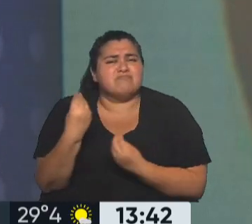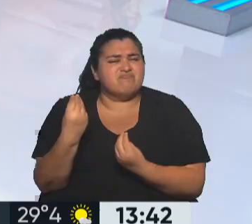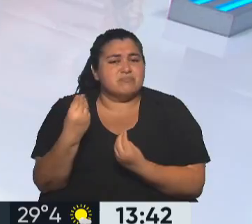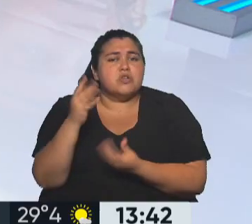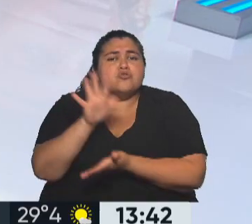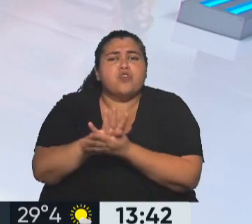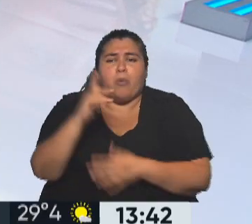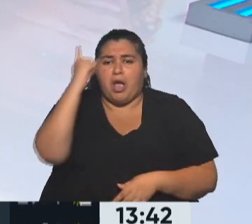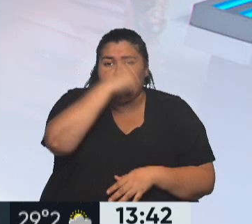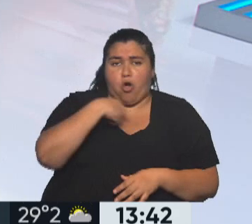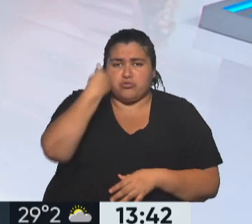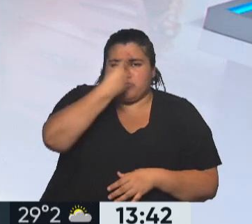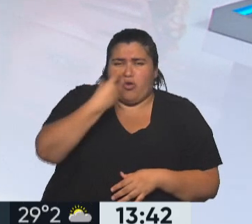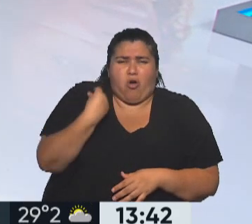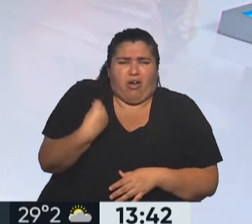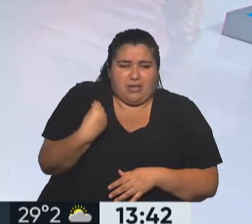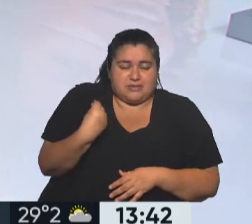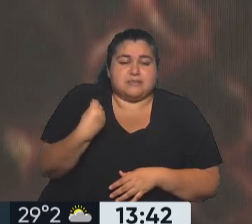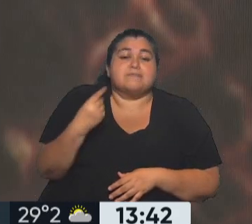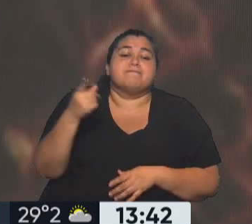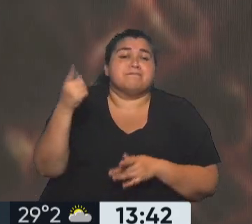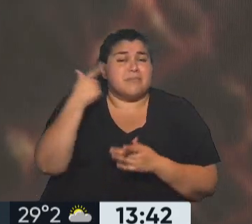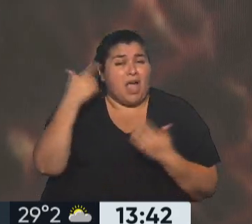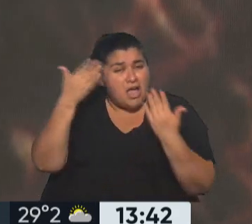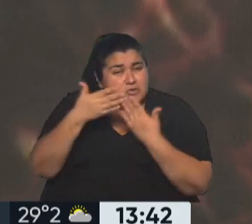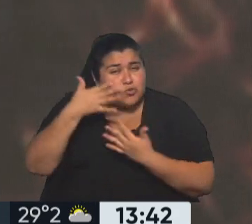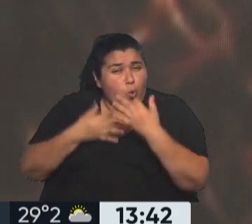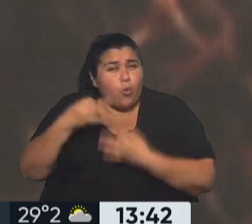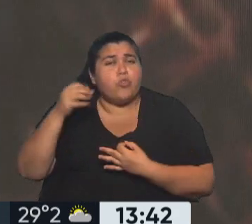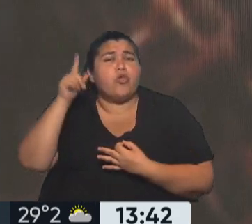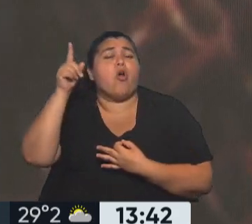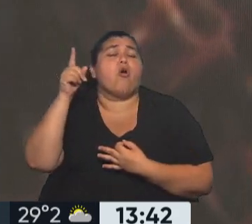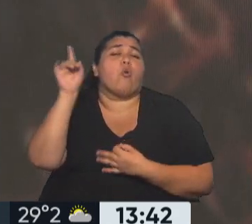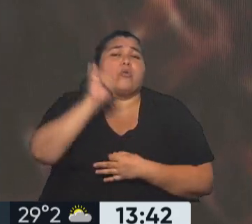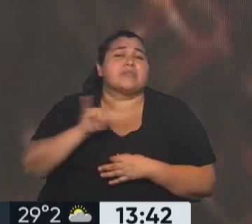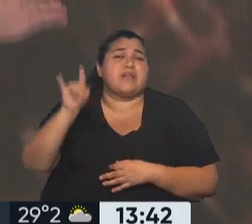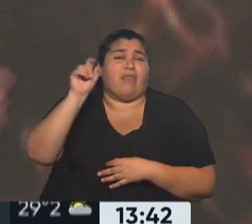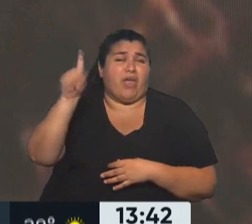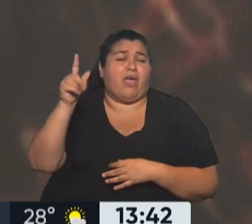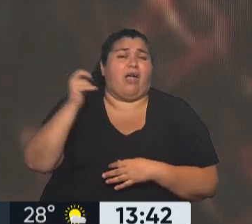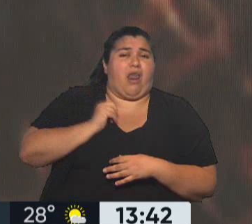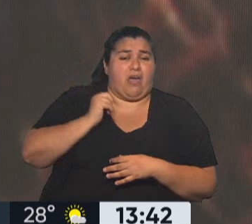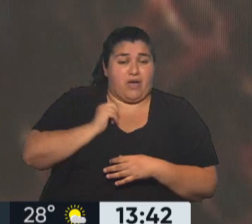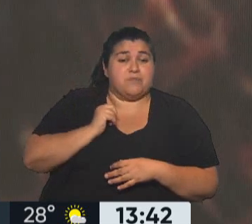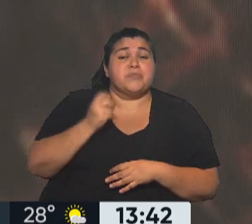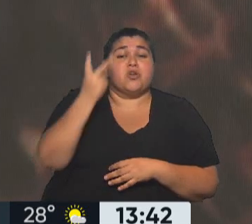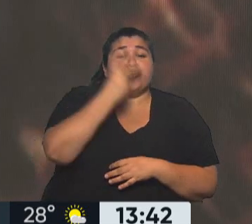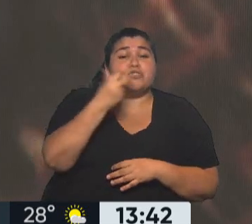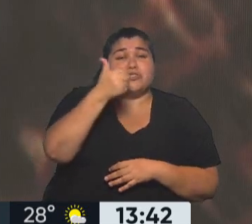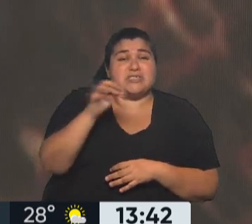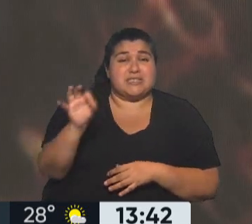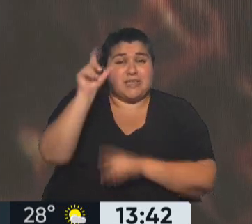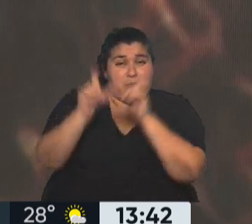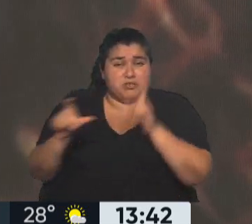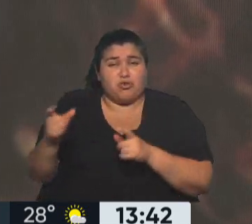rostros. De rostros. Un estudio de una universidad en Canadá entrevistó a 260 personas y les